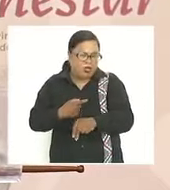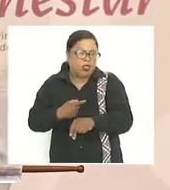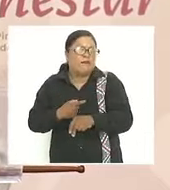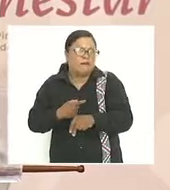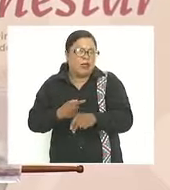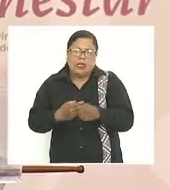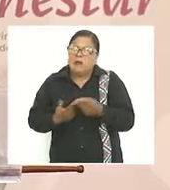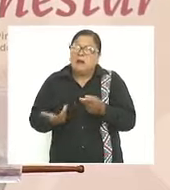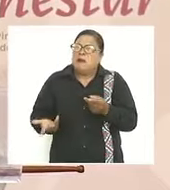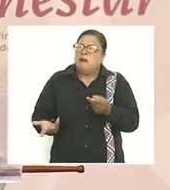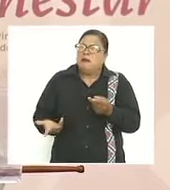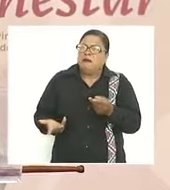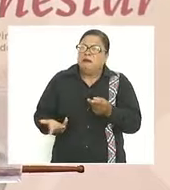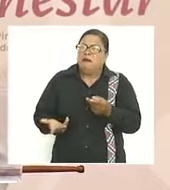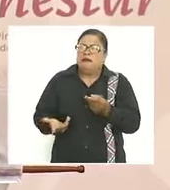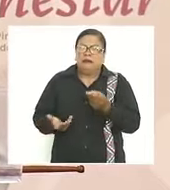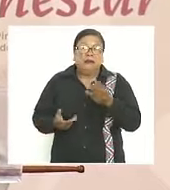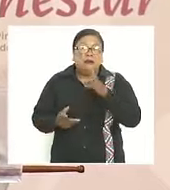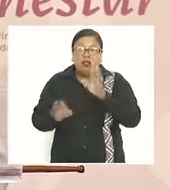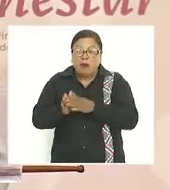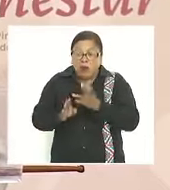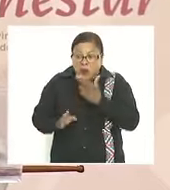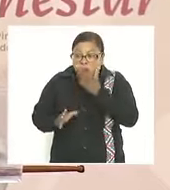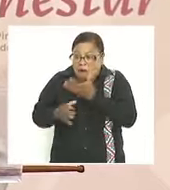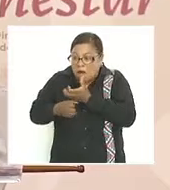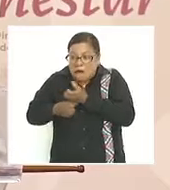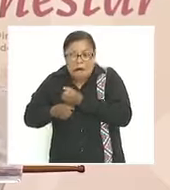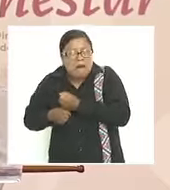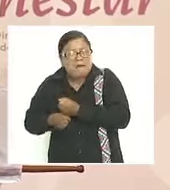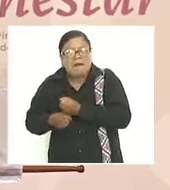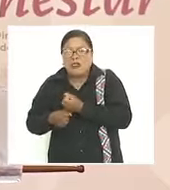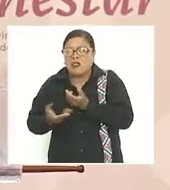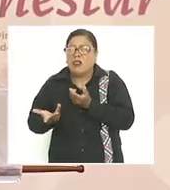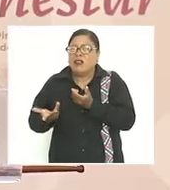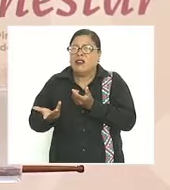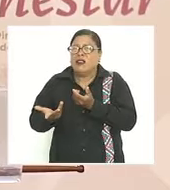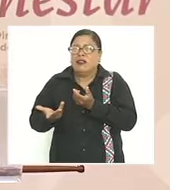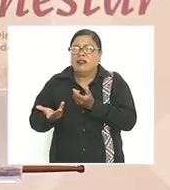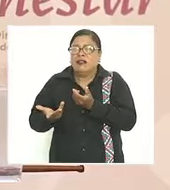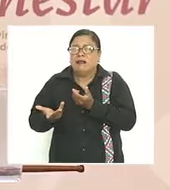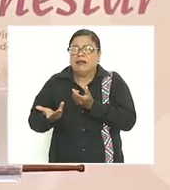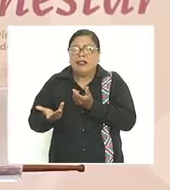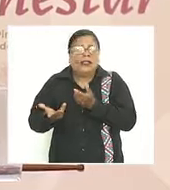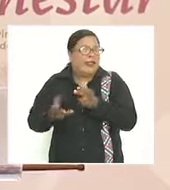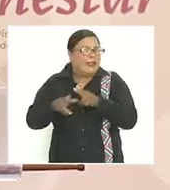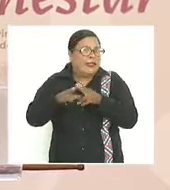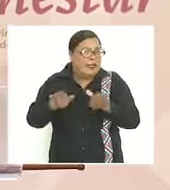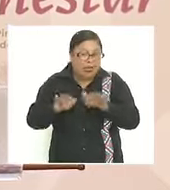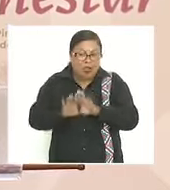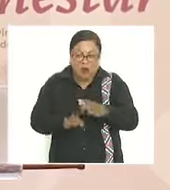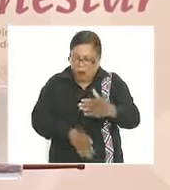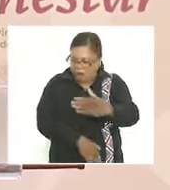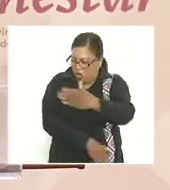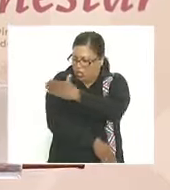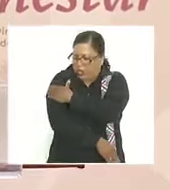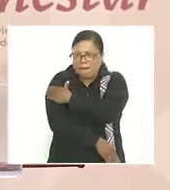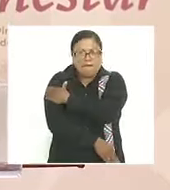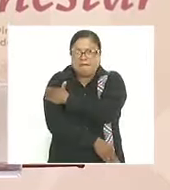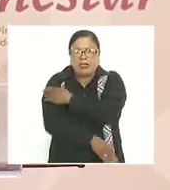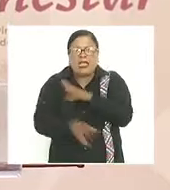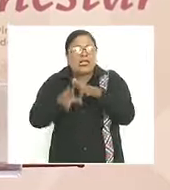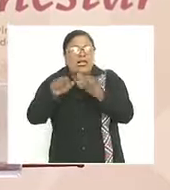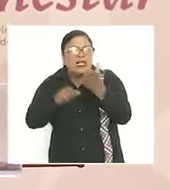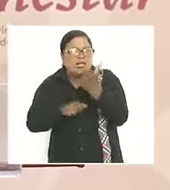mucho apego no hay que tenerle mucho cariño ni al poder ni al dinero